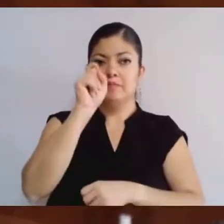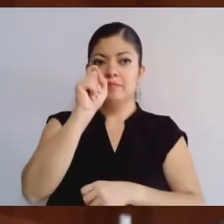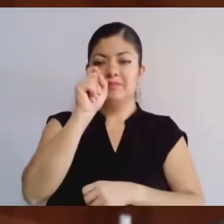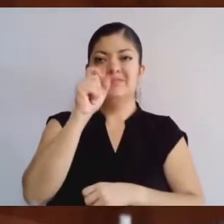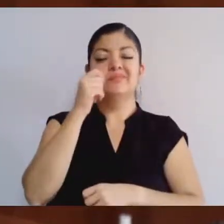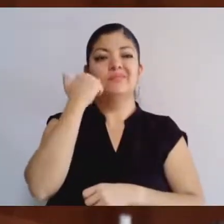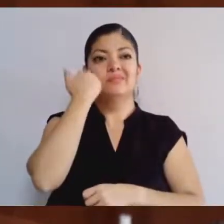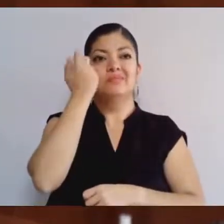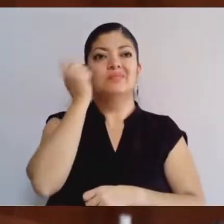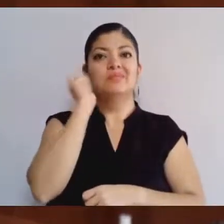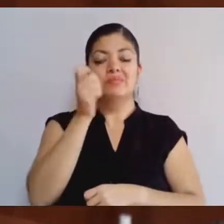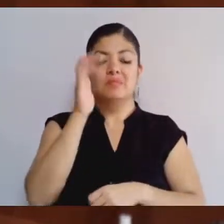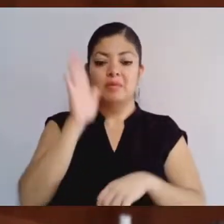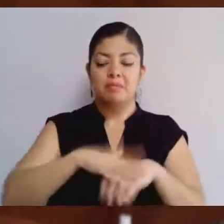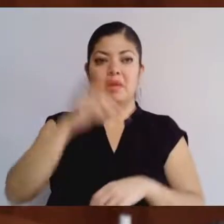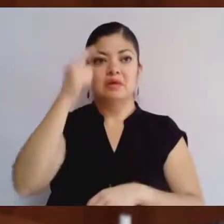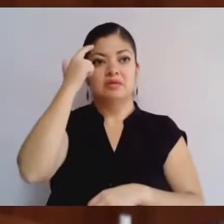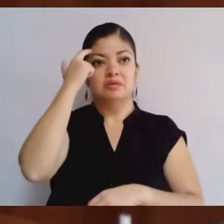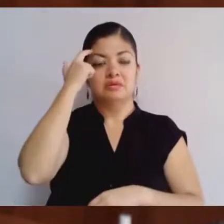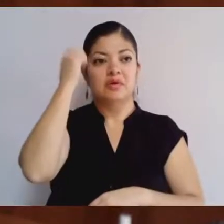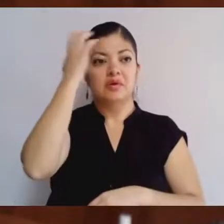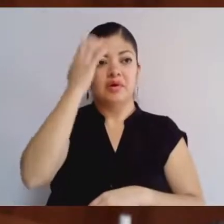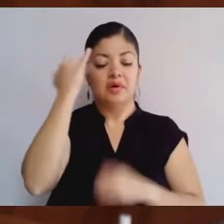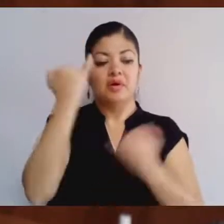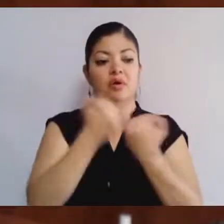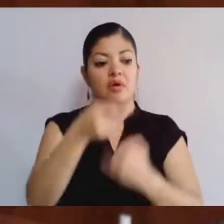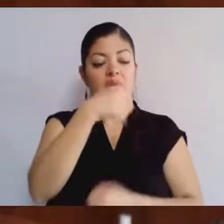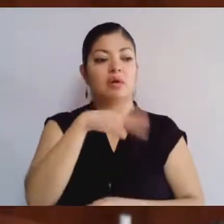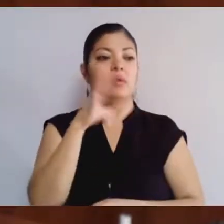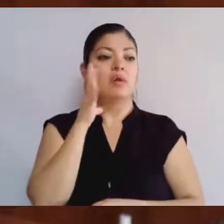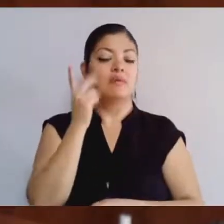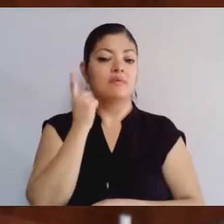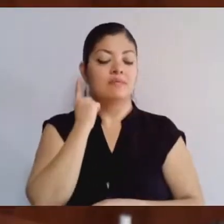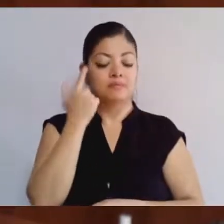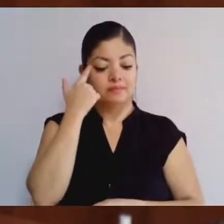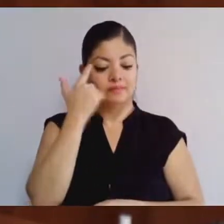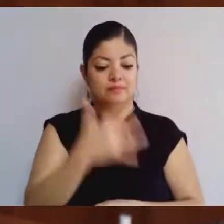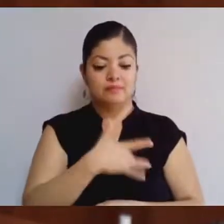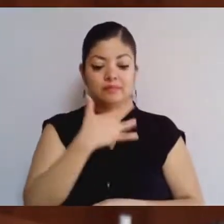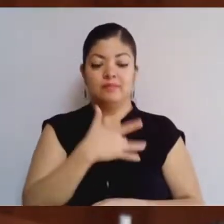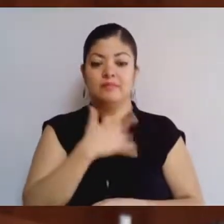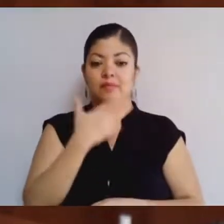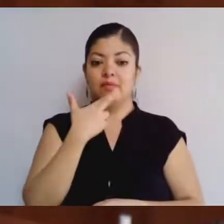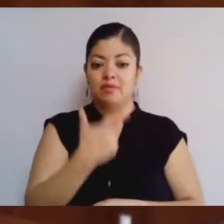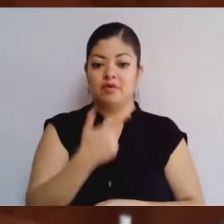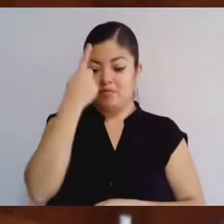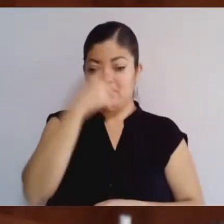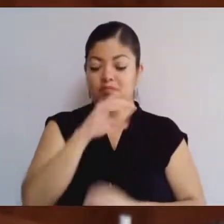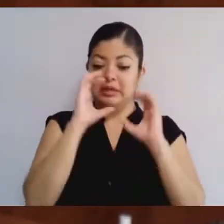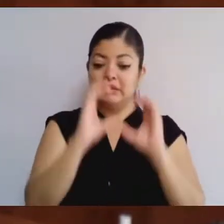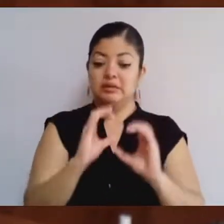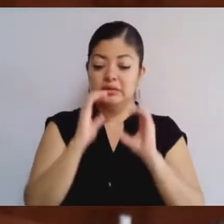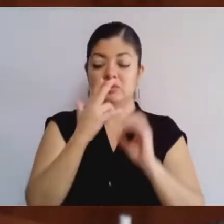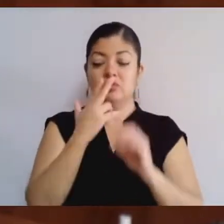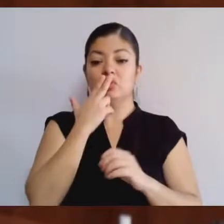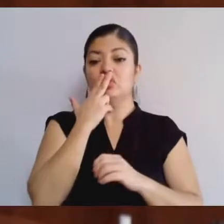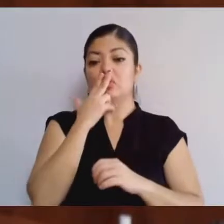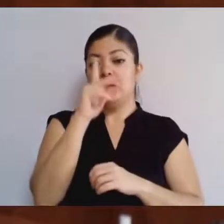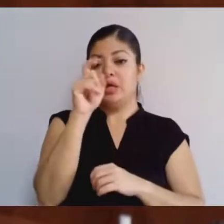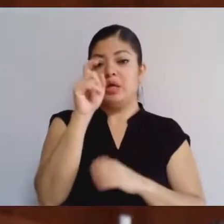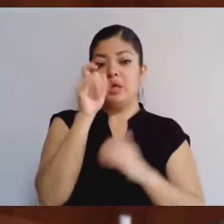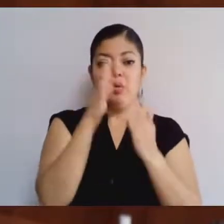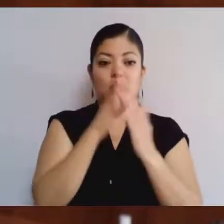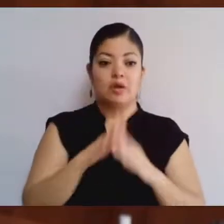conciencia y mayor sensibilidad en esta legislatura respecto al cuidado del líquido vital.